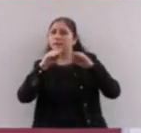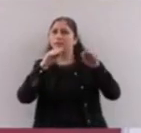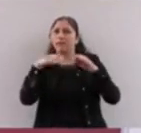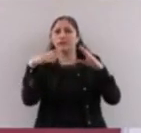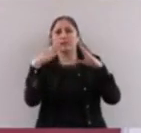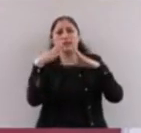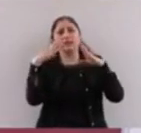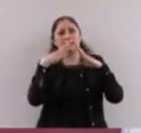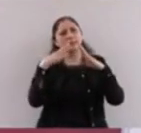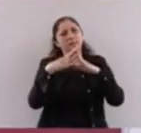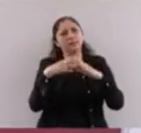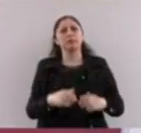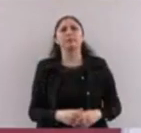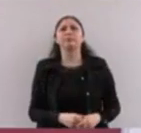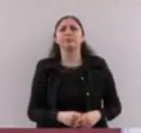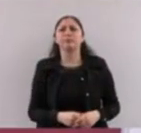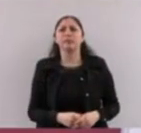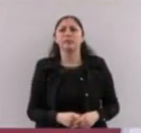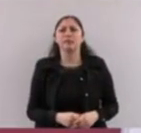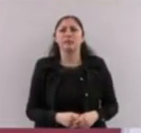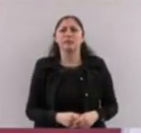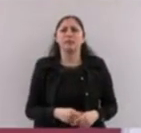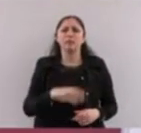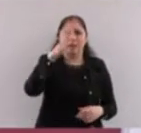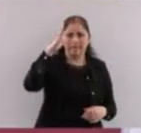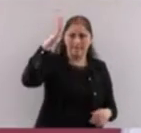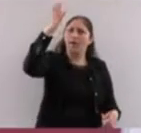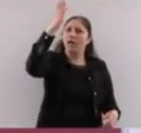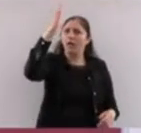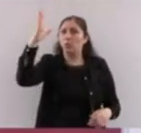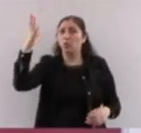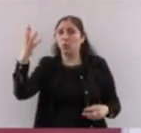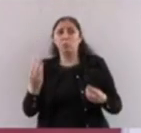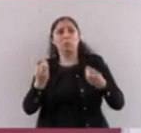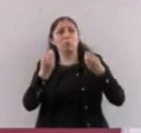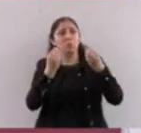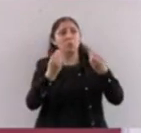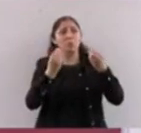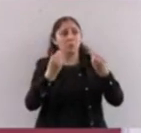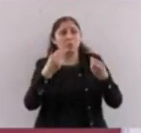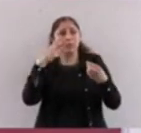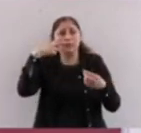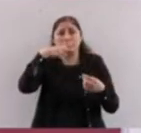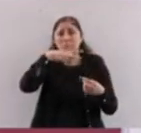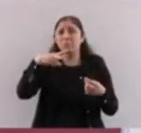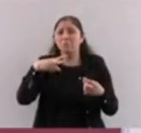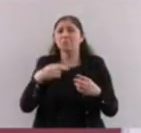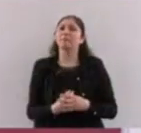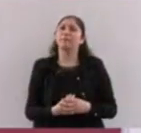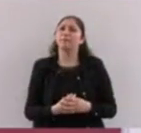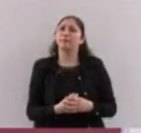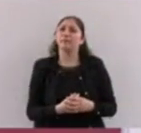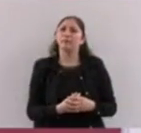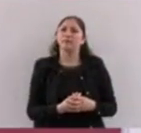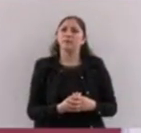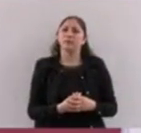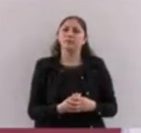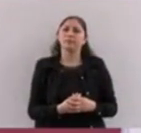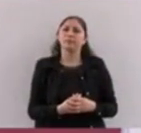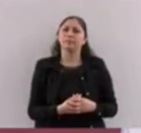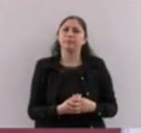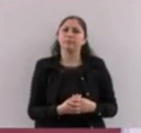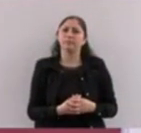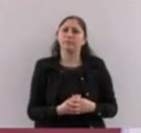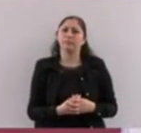trabajado y siempre se han dedicado a la casa? Miren, miren, y son bastantes. Y díganme si no,